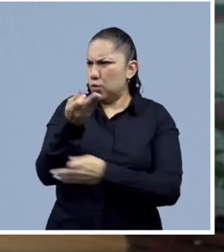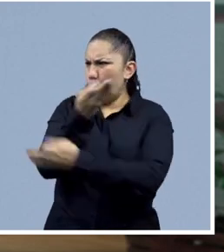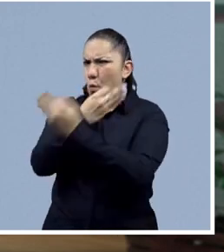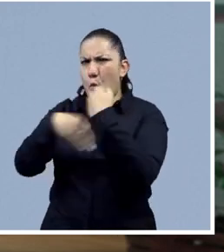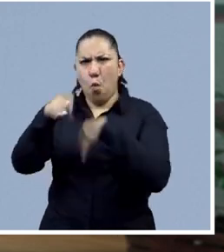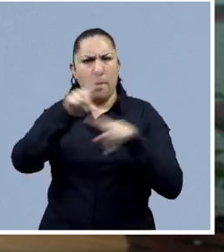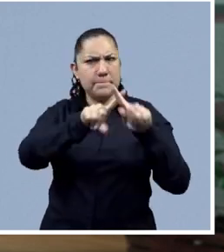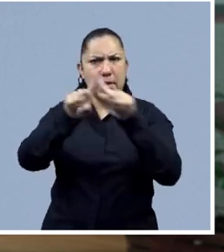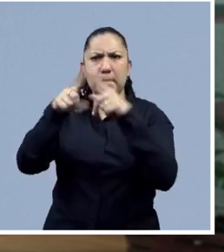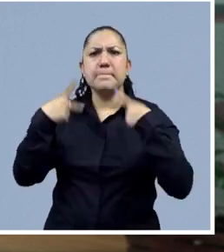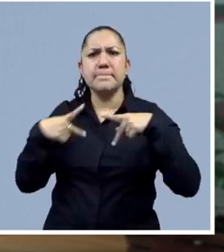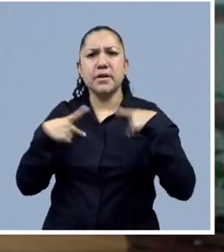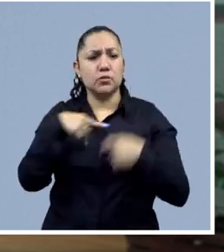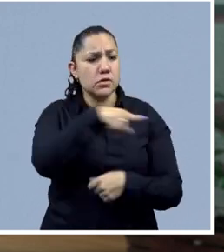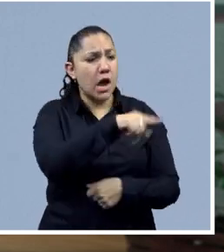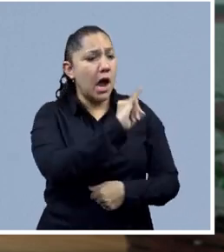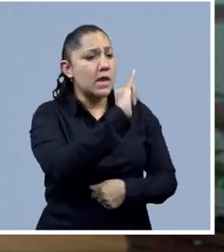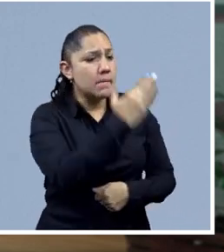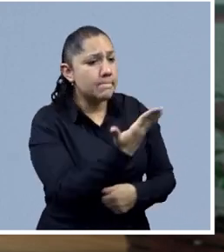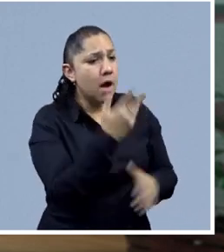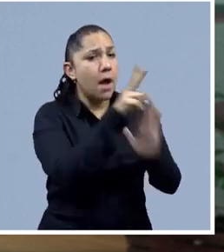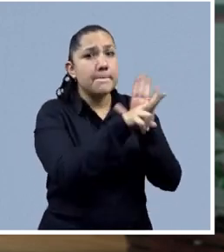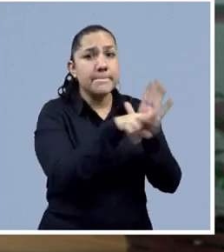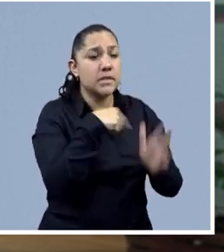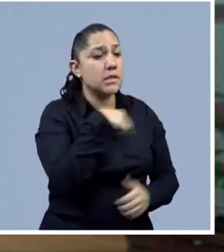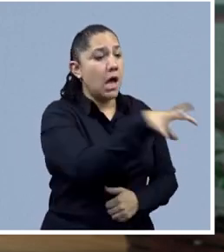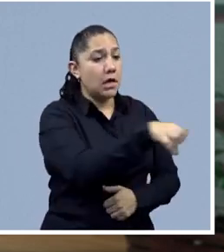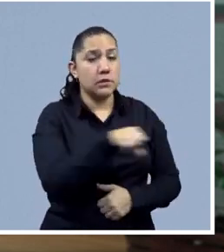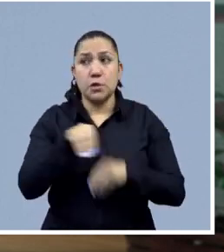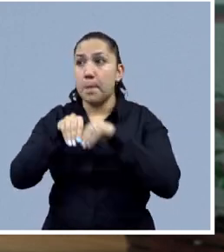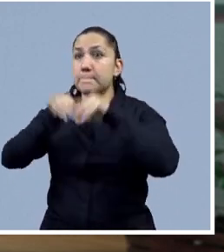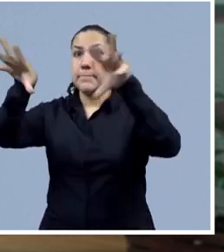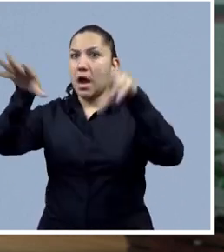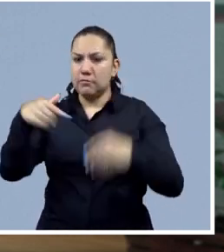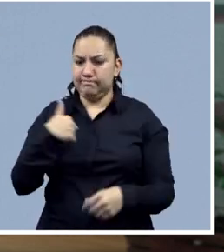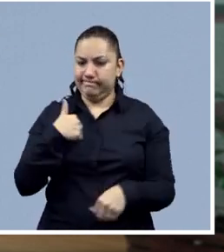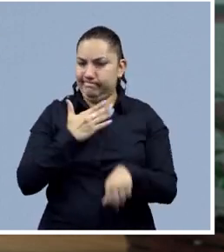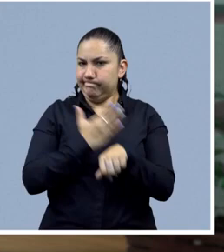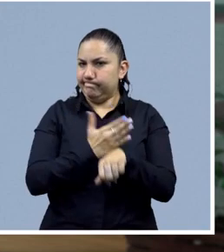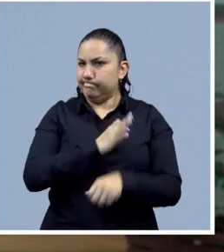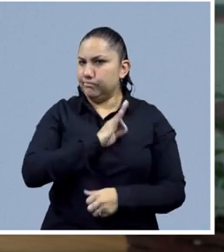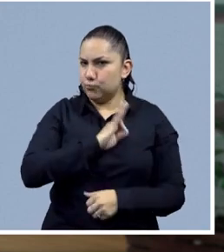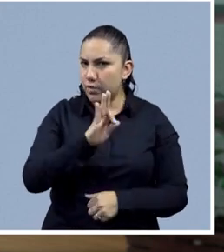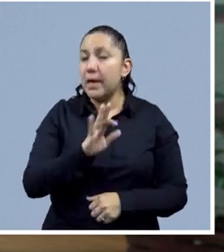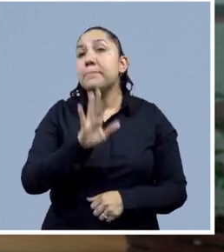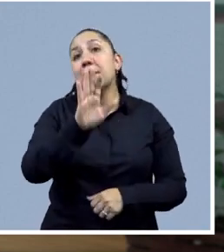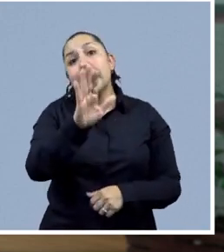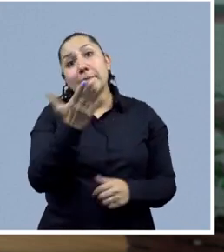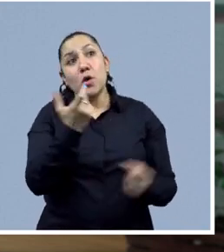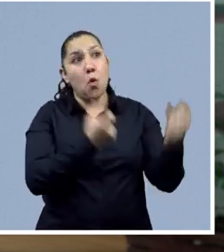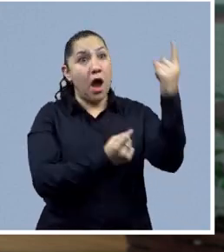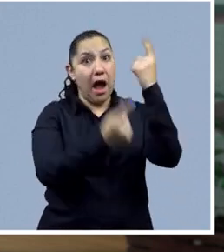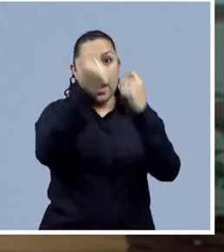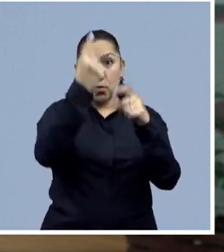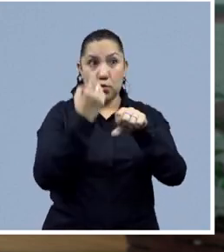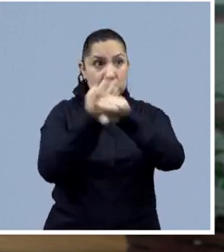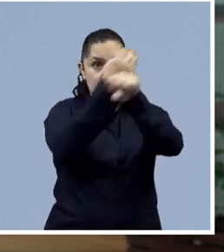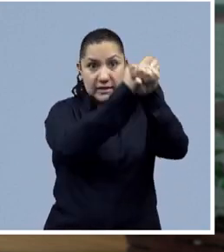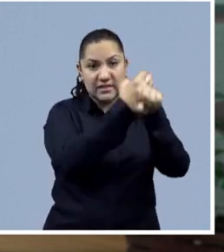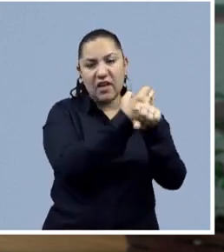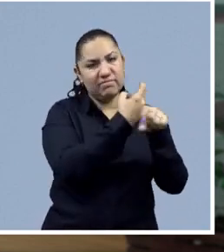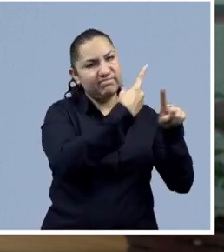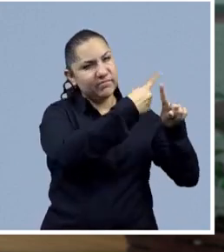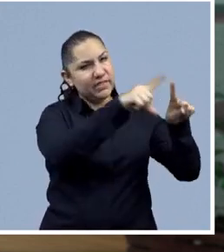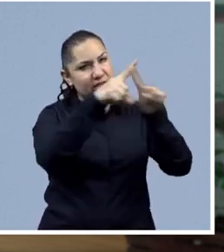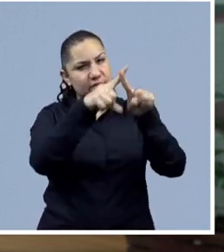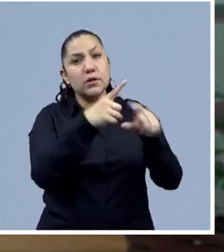imágenes. Y eso, es importante la anotación, varía de estado a estado. Hay estados que siguen conservando la